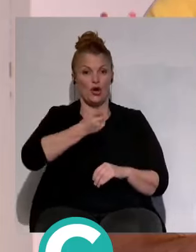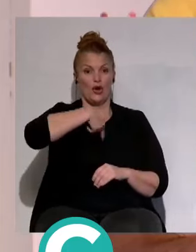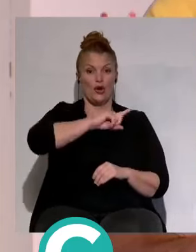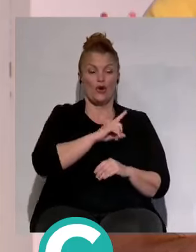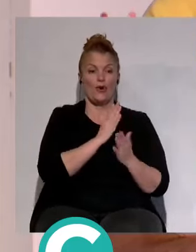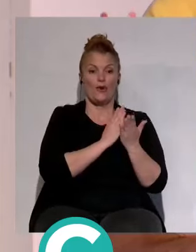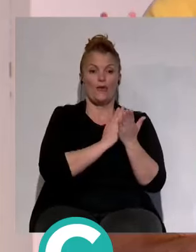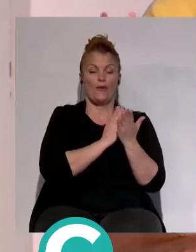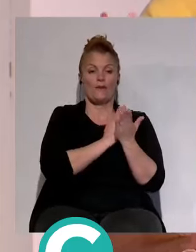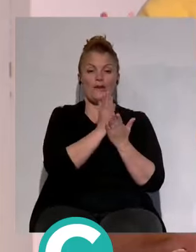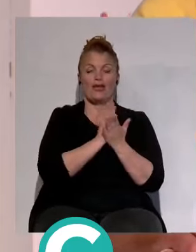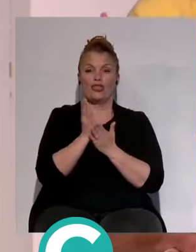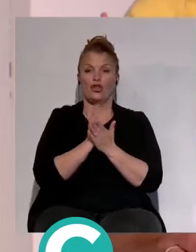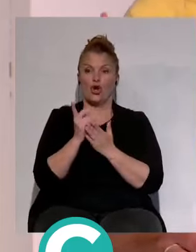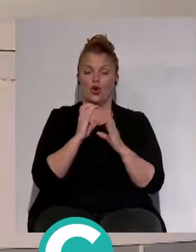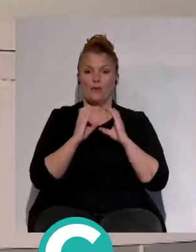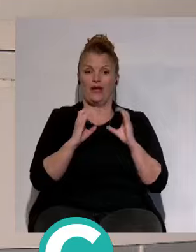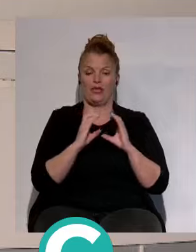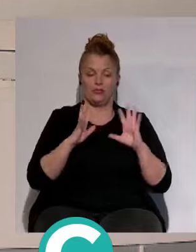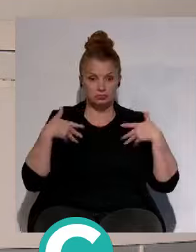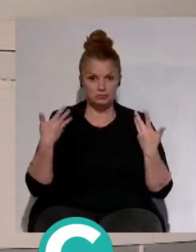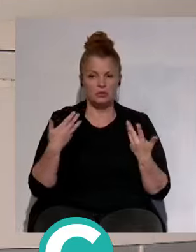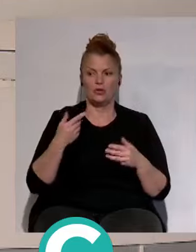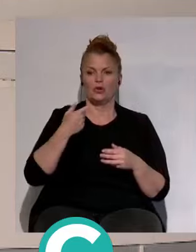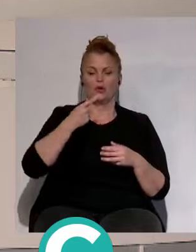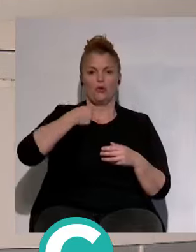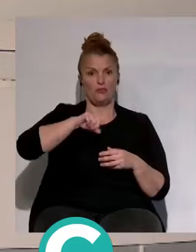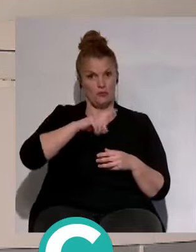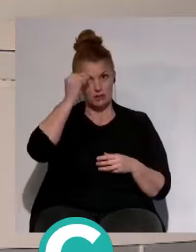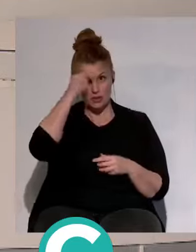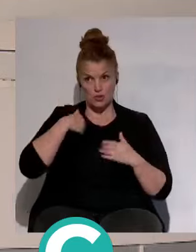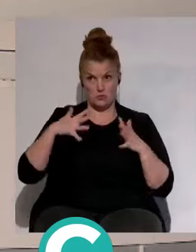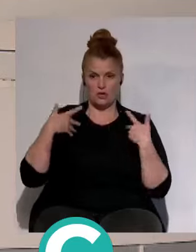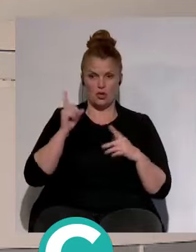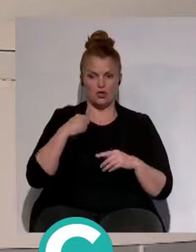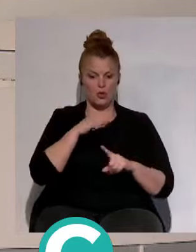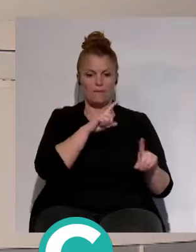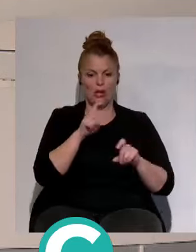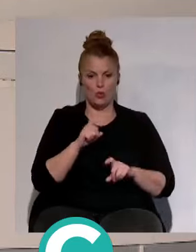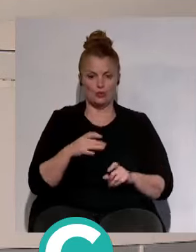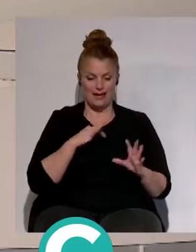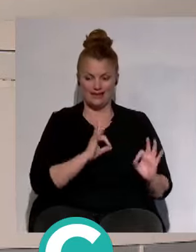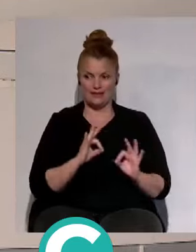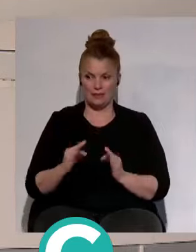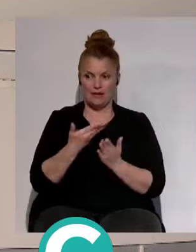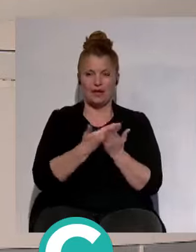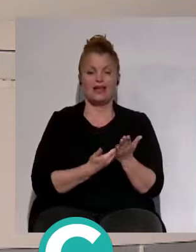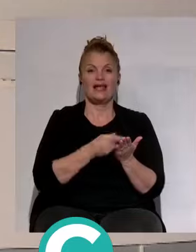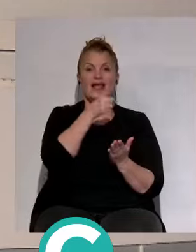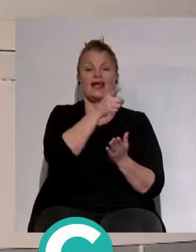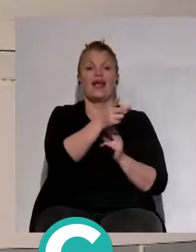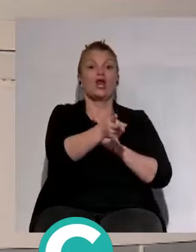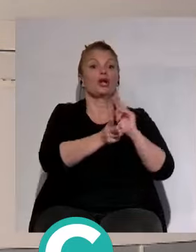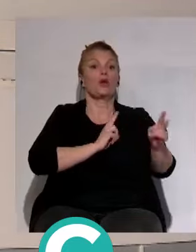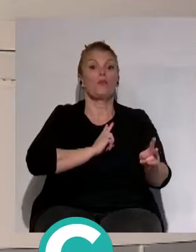pie cambiado. Hombre, yo no considero que es que no nos cogiera con el pie cambiado. Es que nosotros las preguntas las teníamos. Pero si no tiene intención de responder,